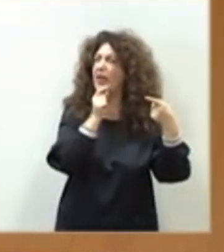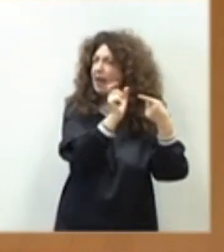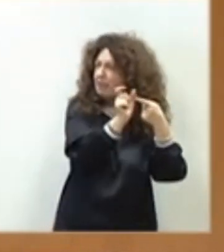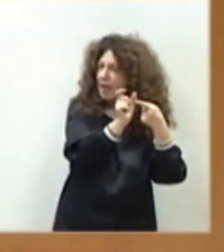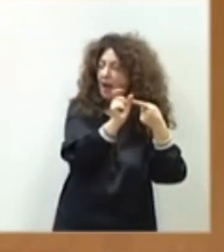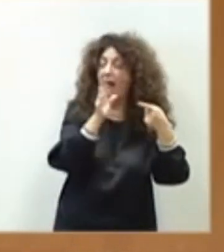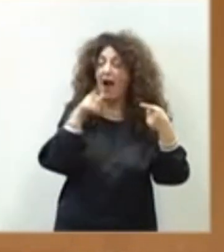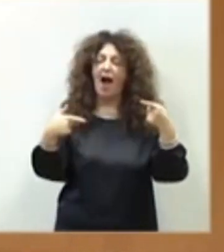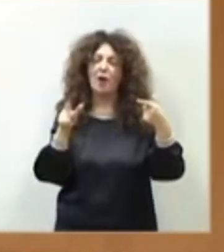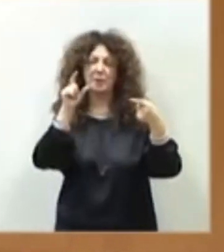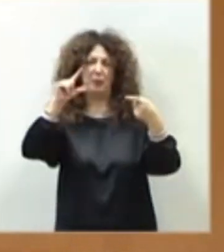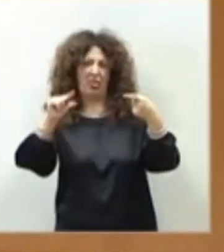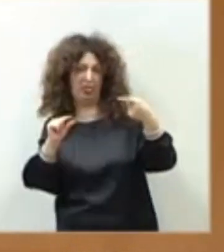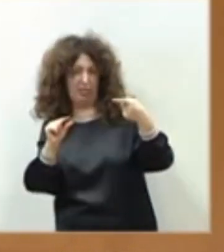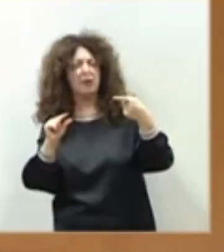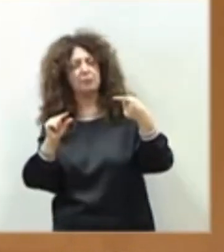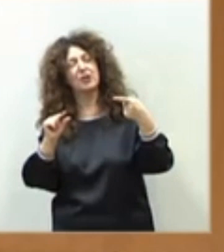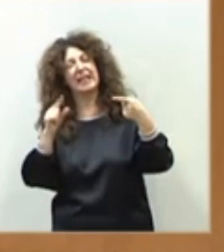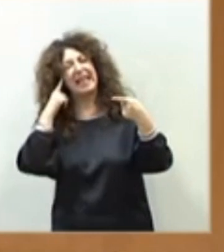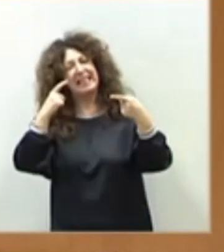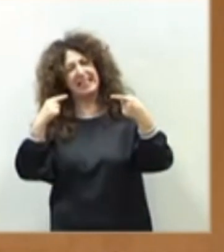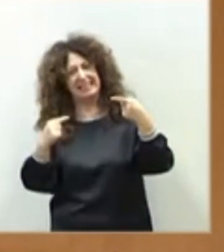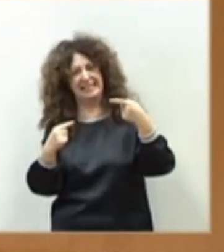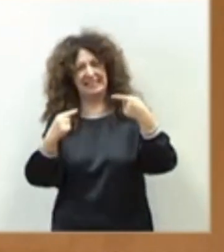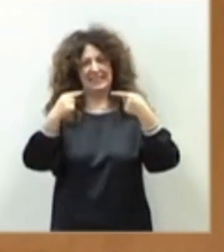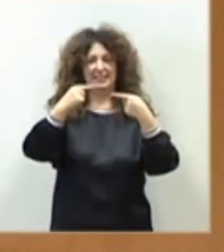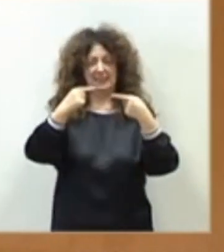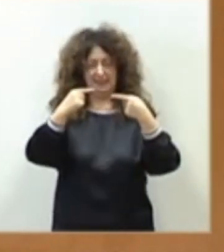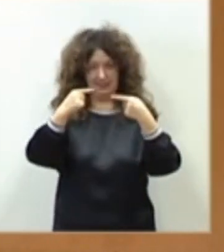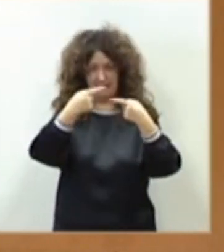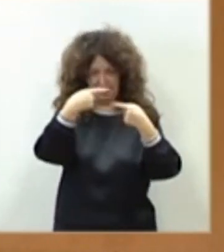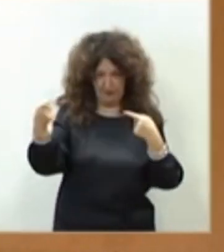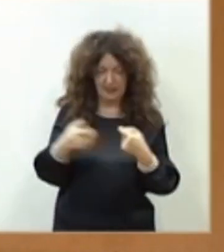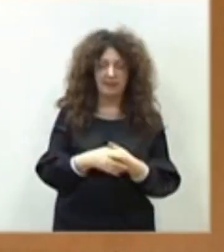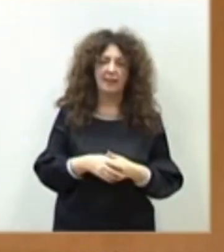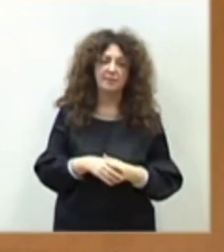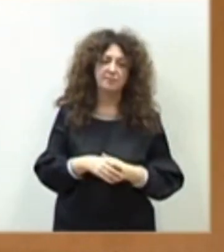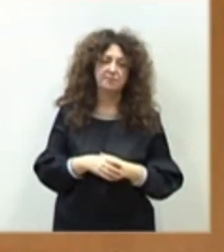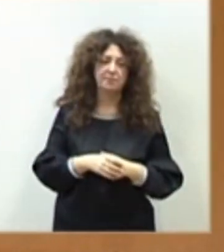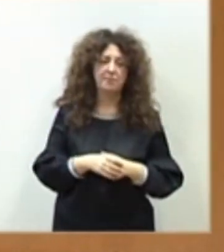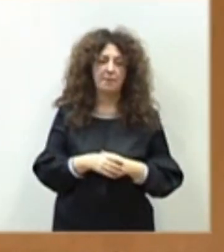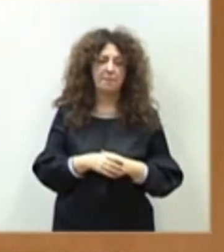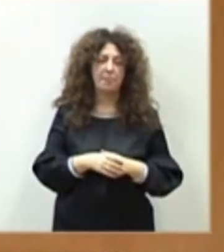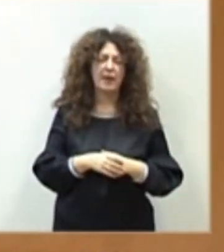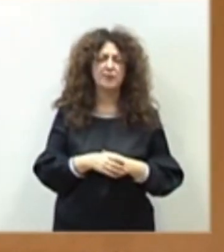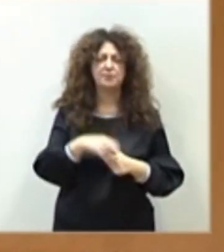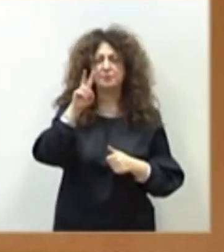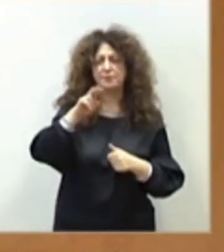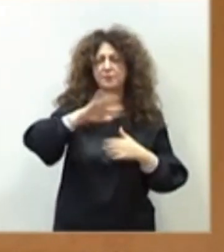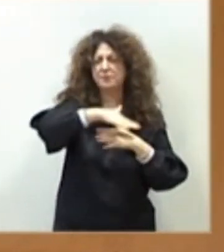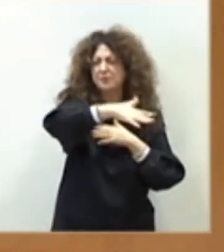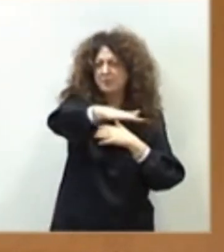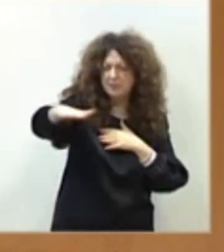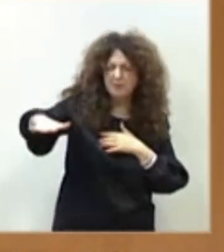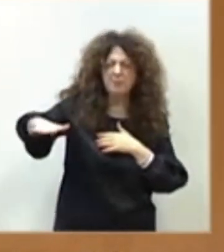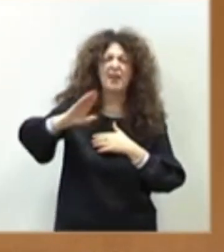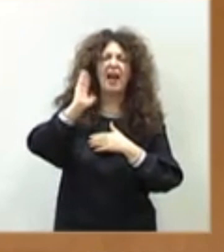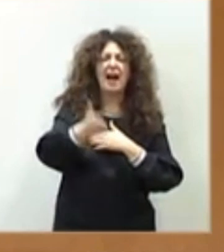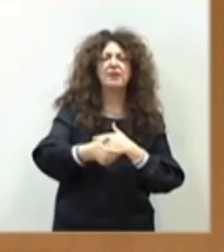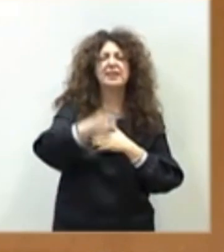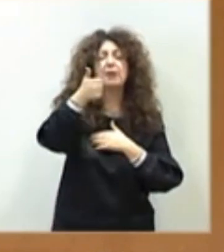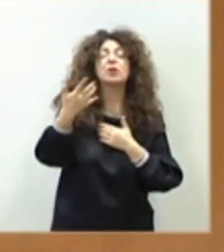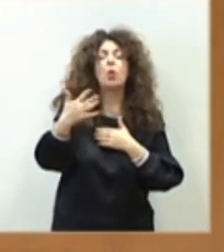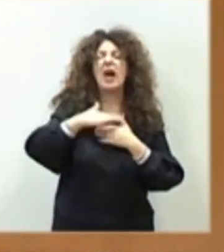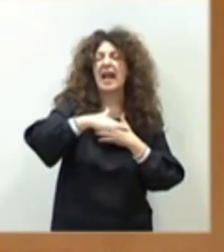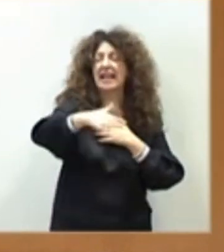y lo menos que están cobrando en estos momentos nuestros agricultores y ganaderos. Las explotaciones más afectadas, pues las de